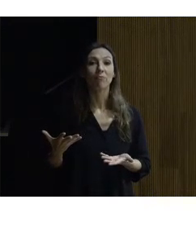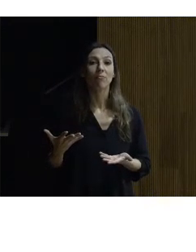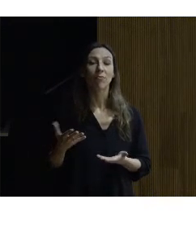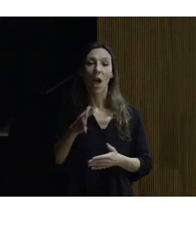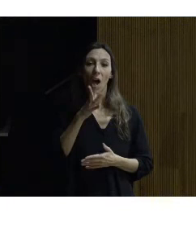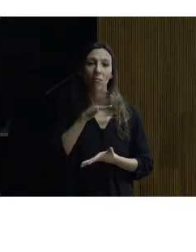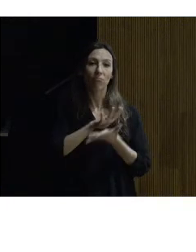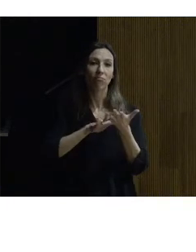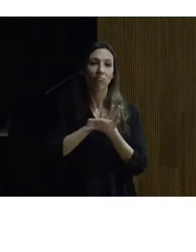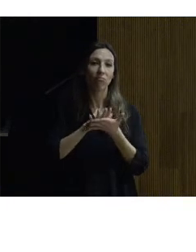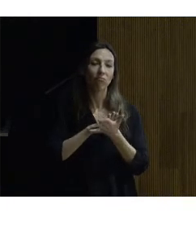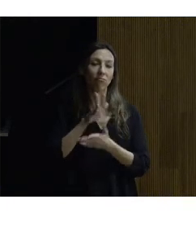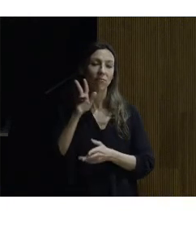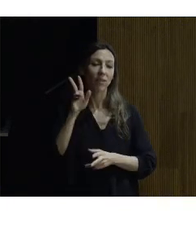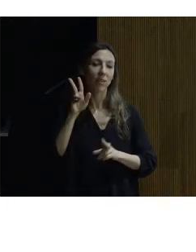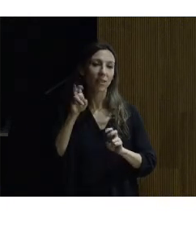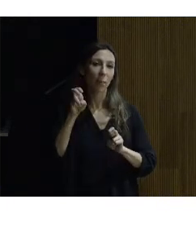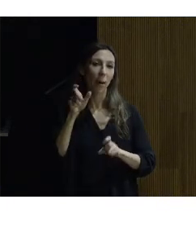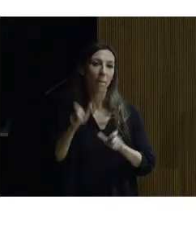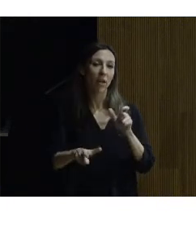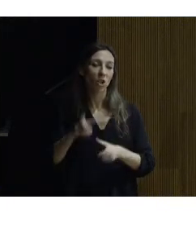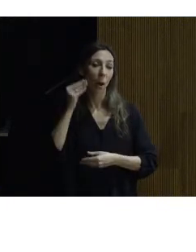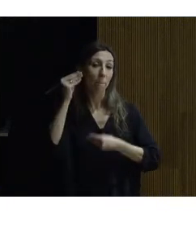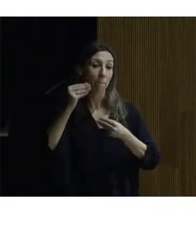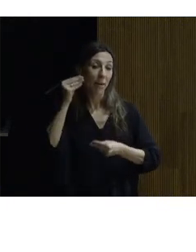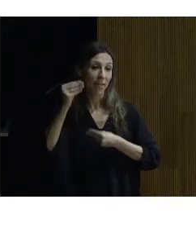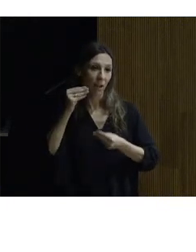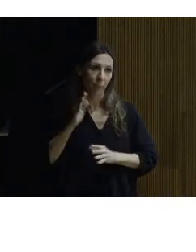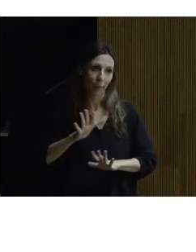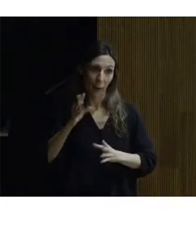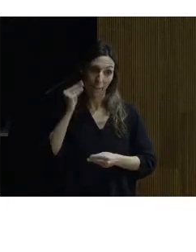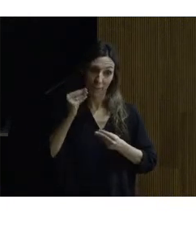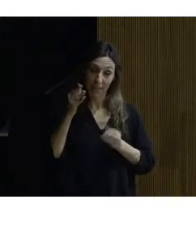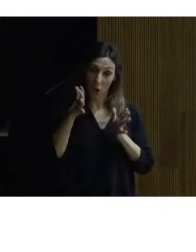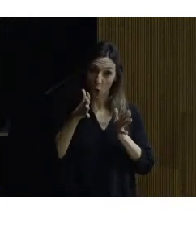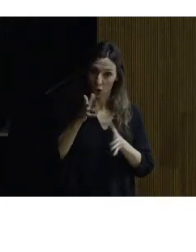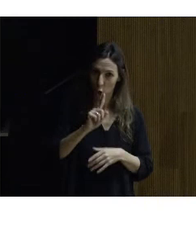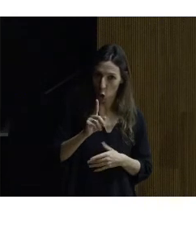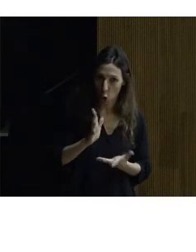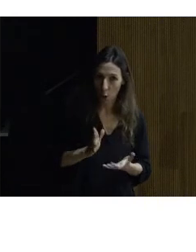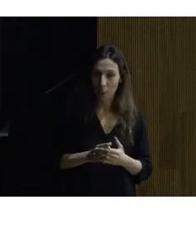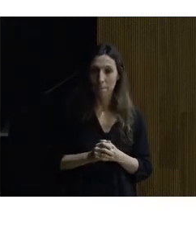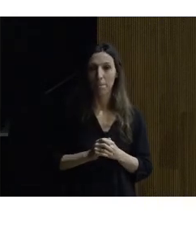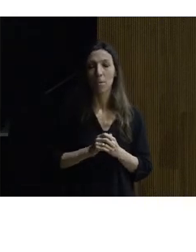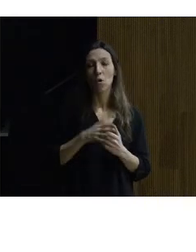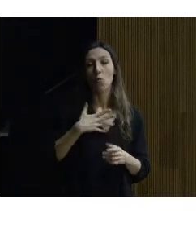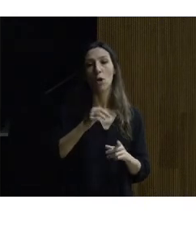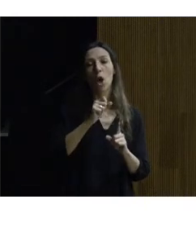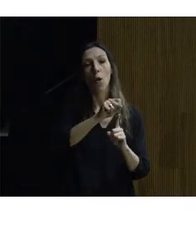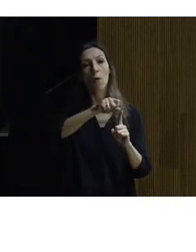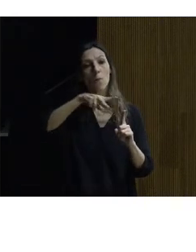sin demasiado hincapié porque ya saben que pensar no es nada recomendable hablaremos de diferentes enfoques para un mismo objetivo